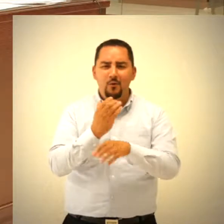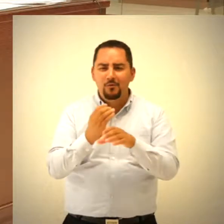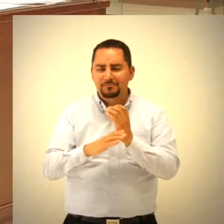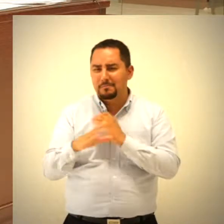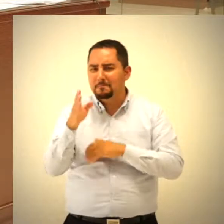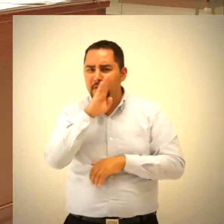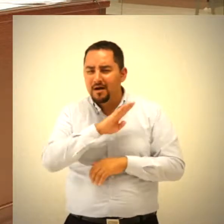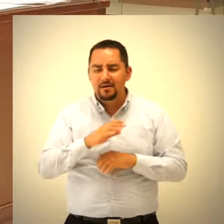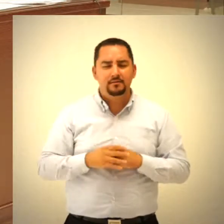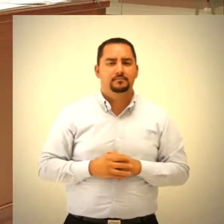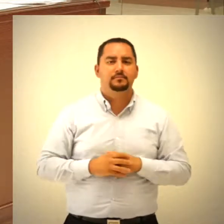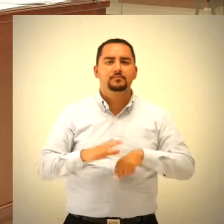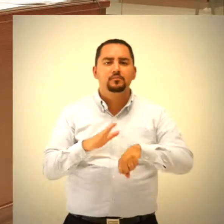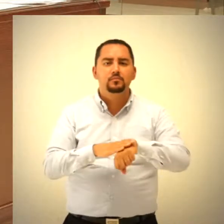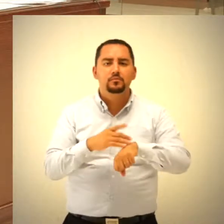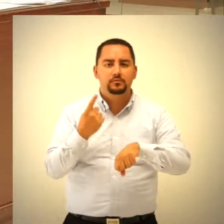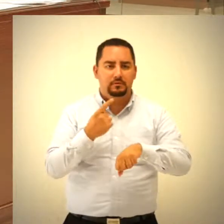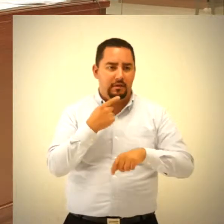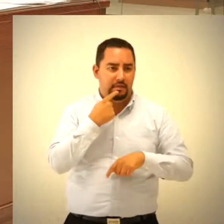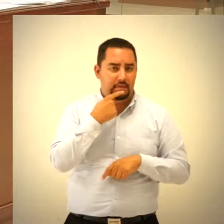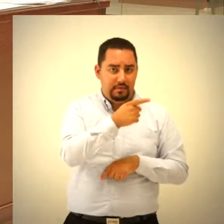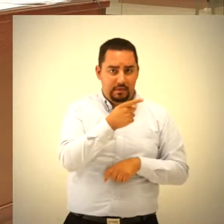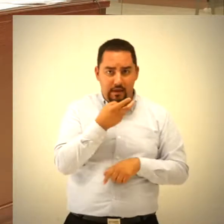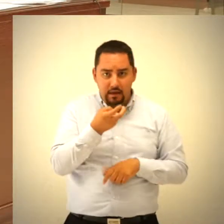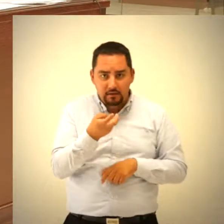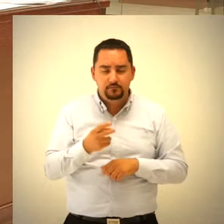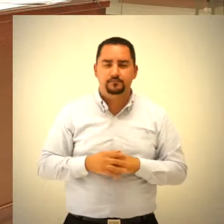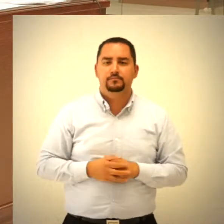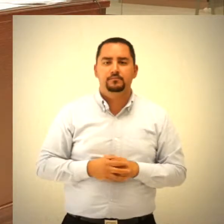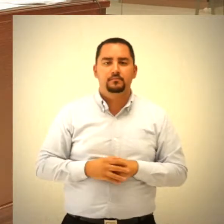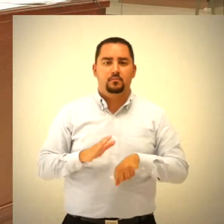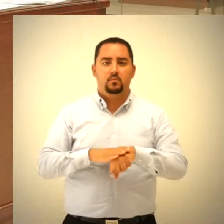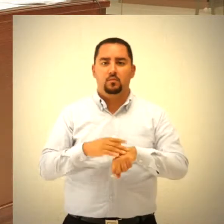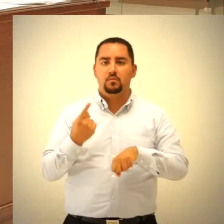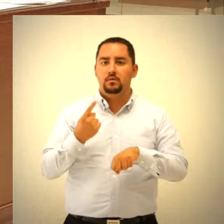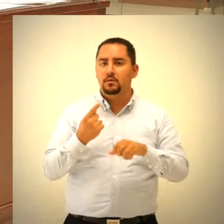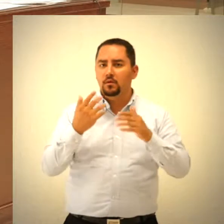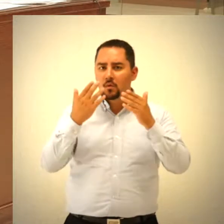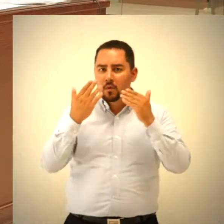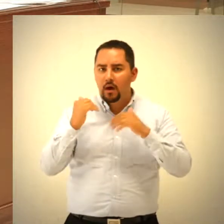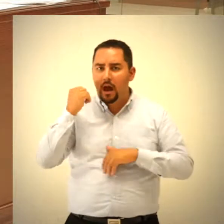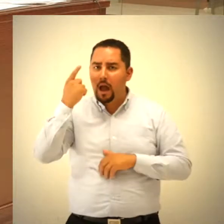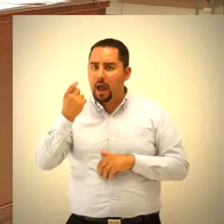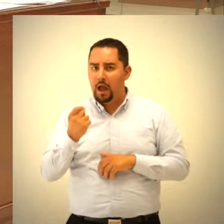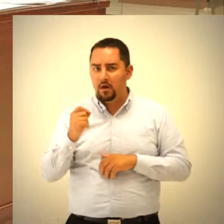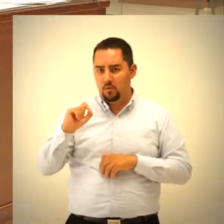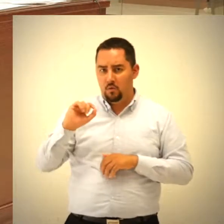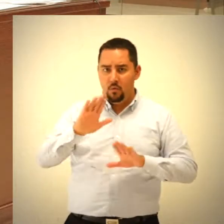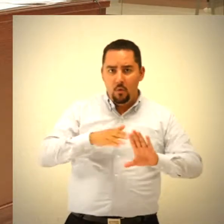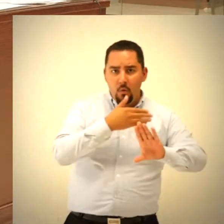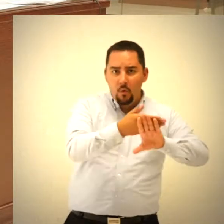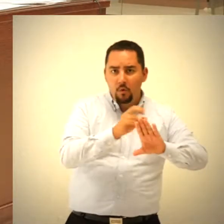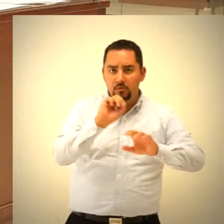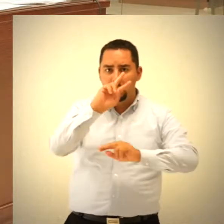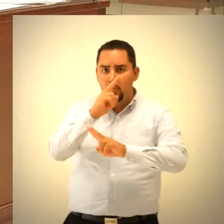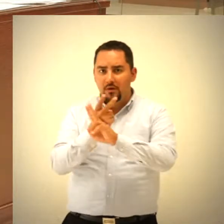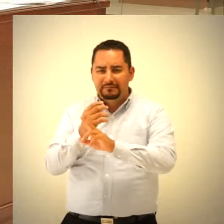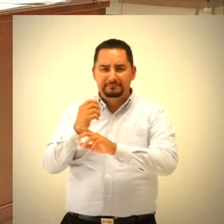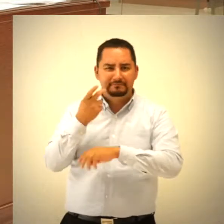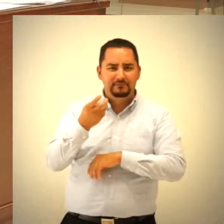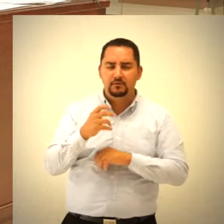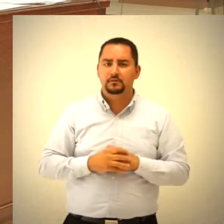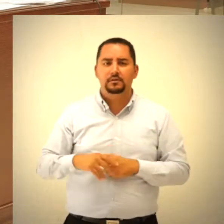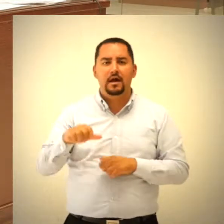procedimiento atribuidas a los denunciados, ya que no se advierte que existieran actos violatorios a lo dispuesto por el artículo